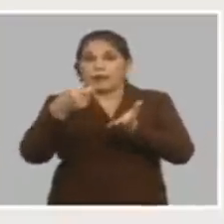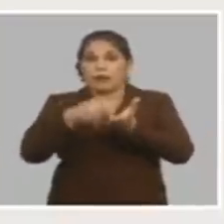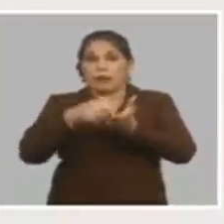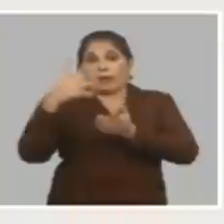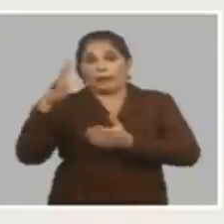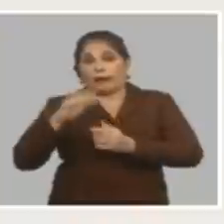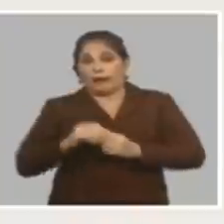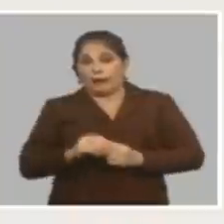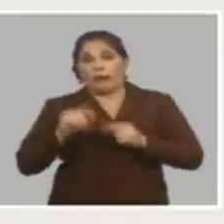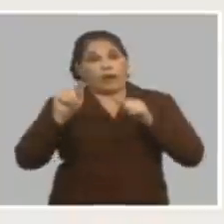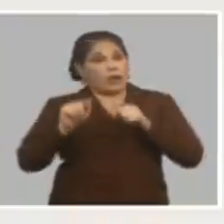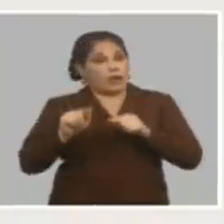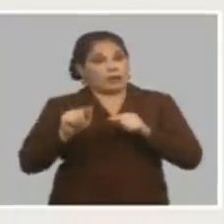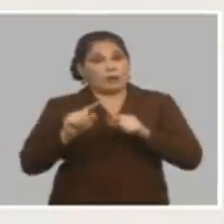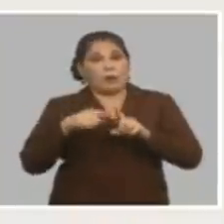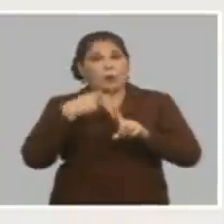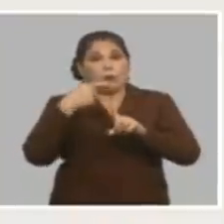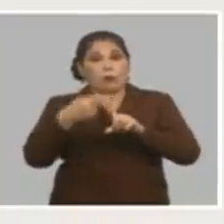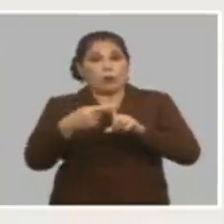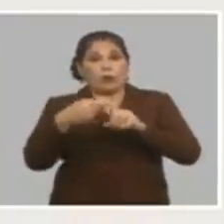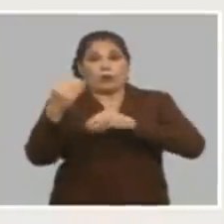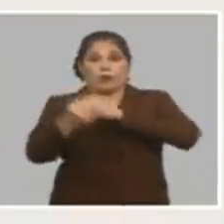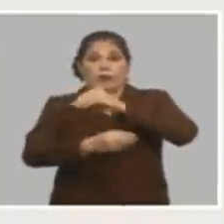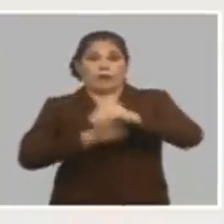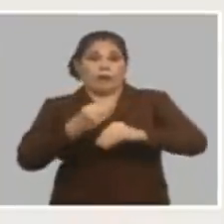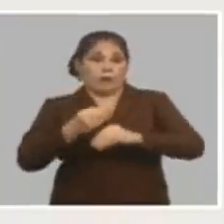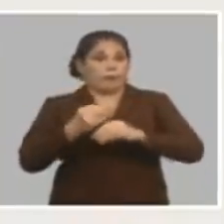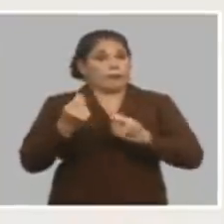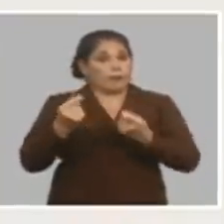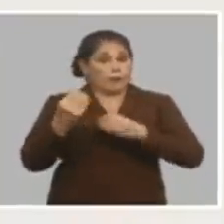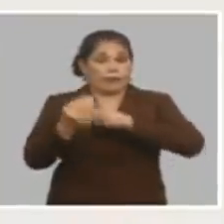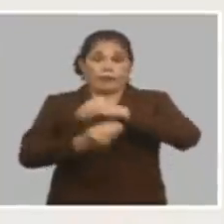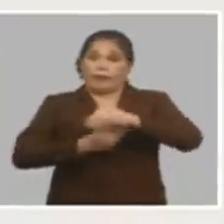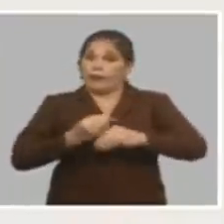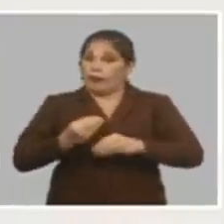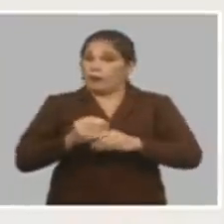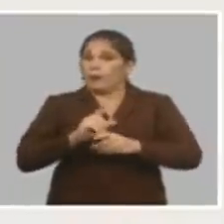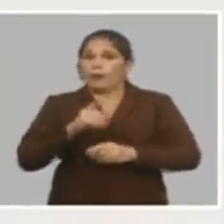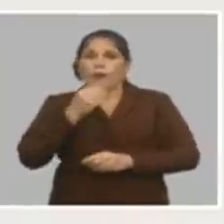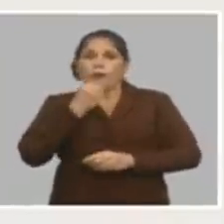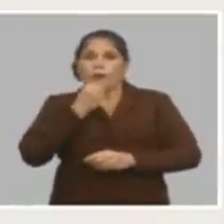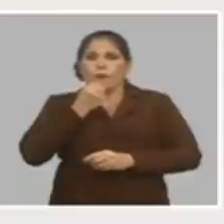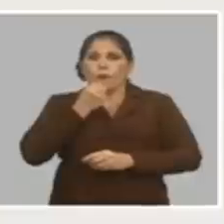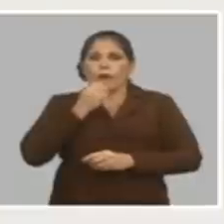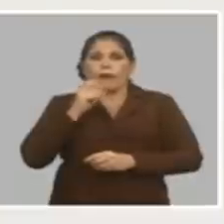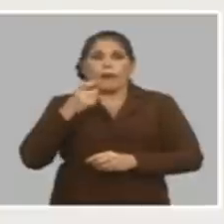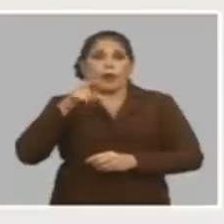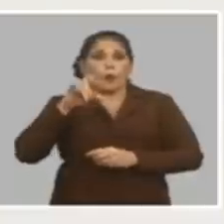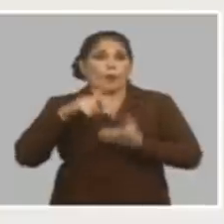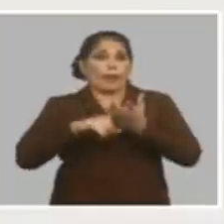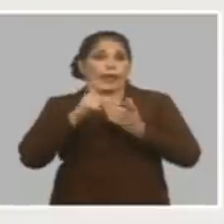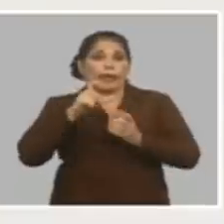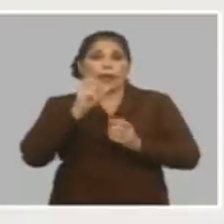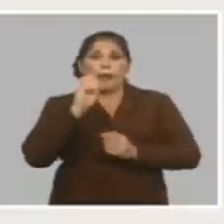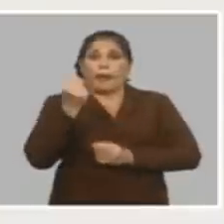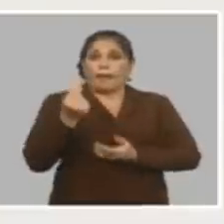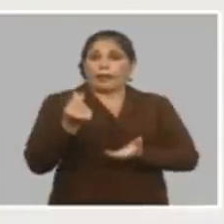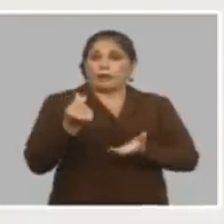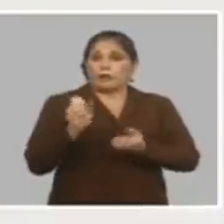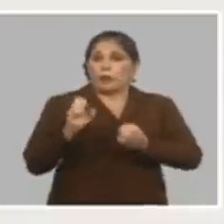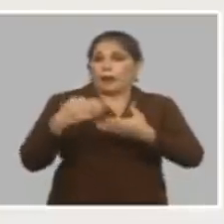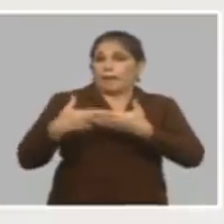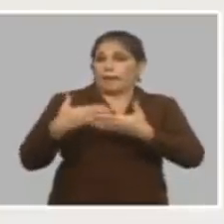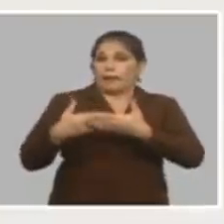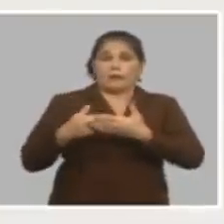ese automáticamente se multiplica por el tipo de cambio entonces nos podemos dejar que Coupé ponga el precio que él como sistema